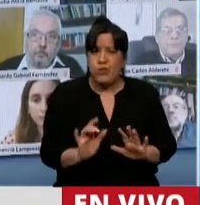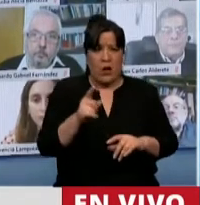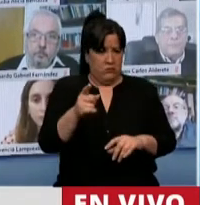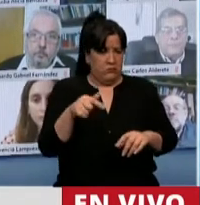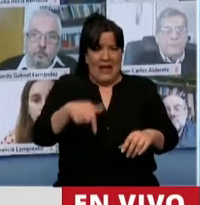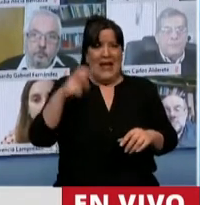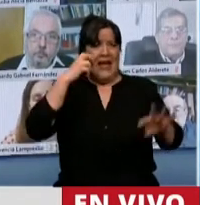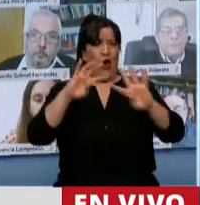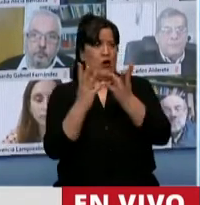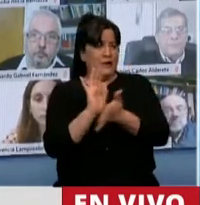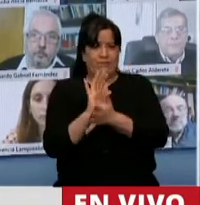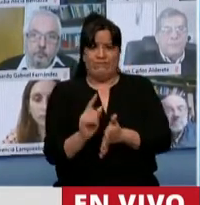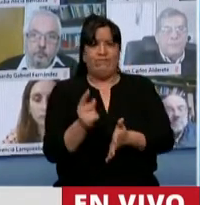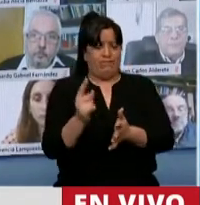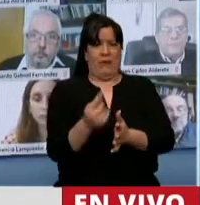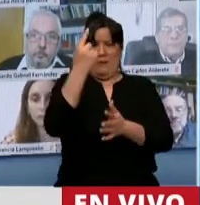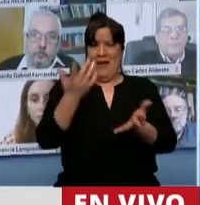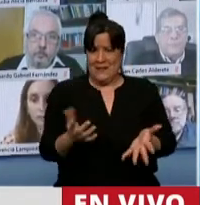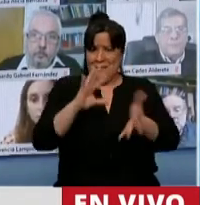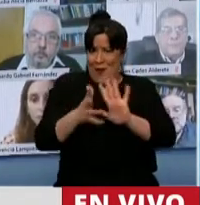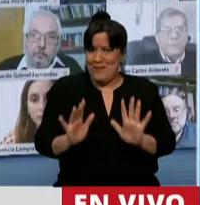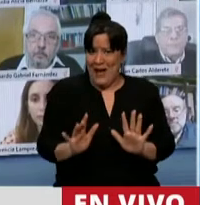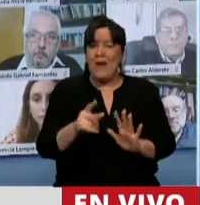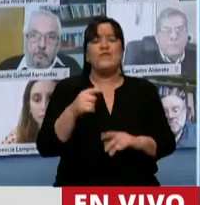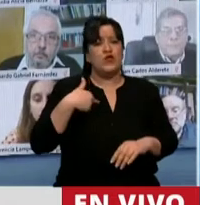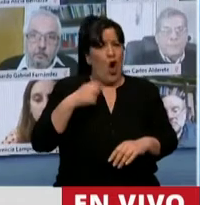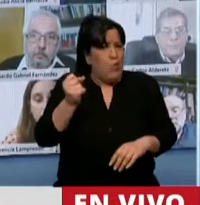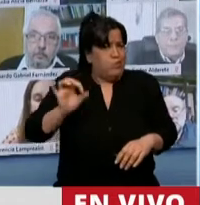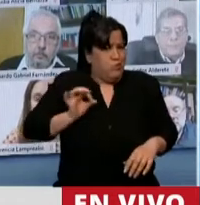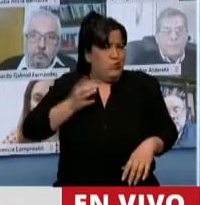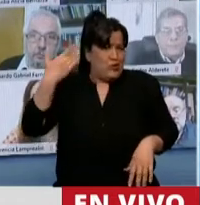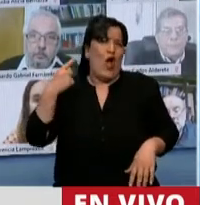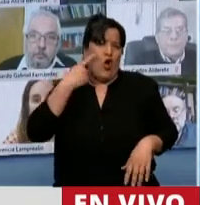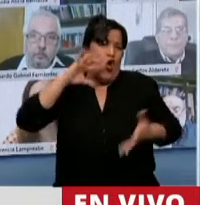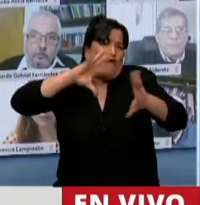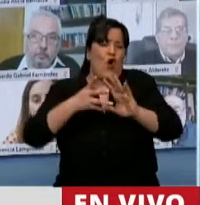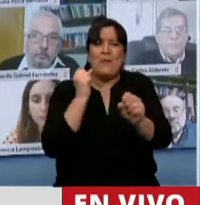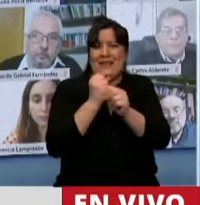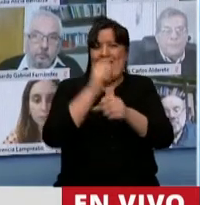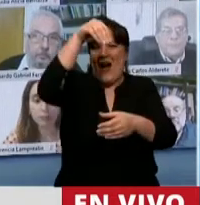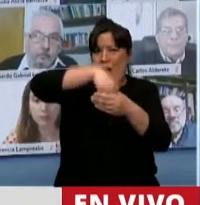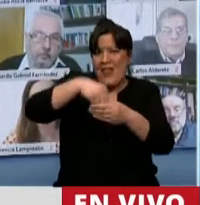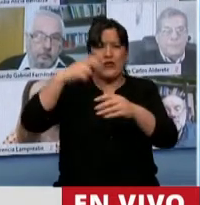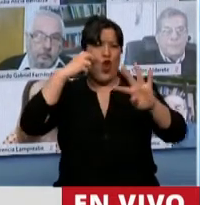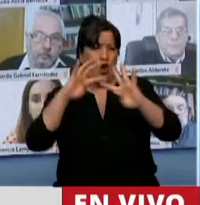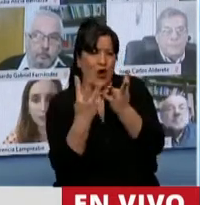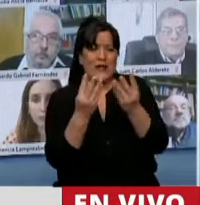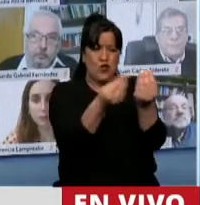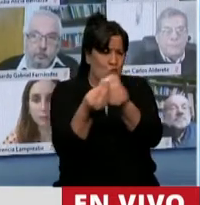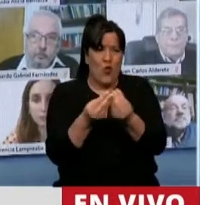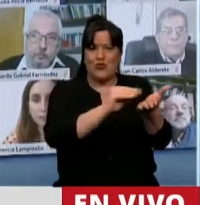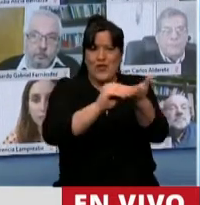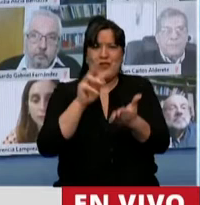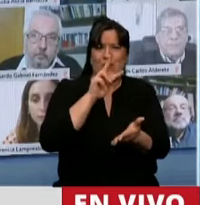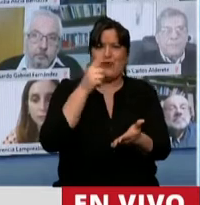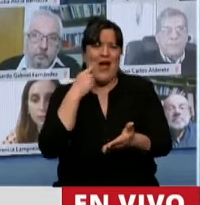en la historia de este Congreso. Yo llevo unos años diputados de la Nación y conozco la dinámica. Hay muchos diputados y diputadas que están en este